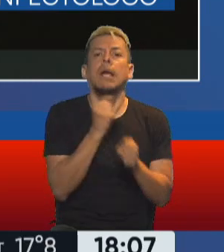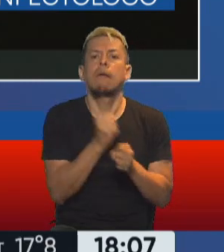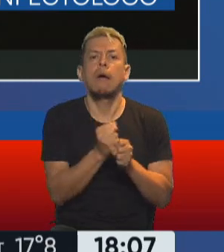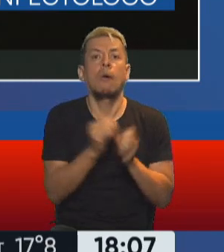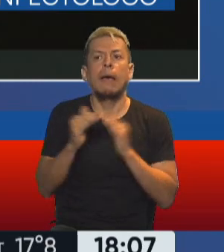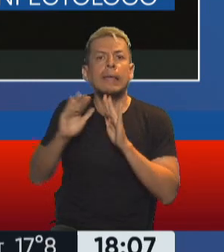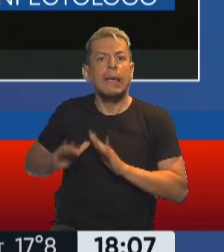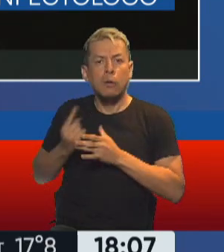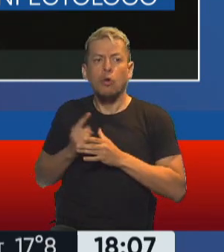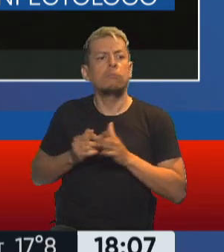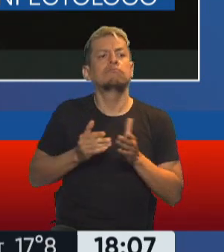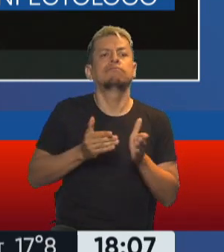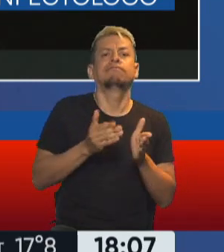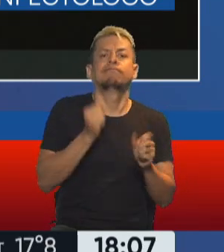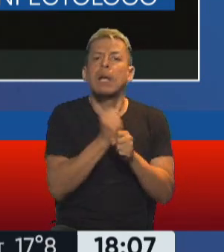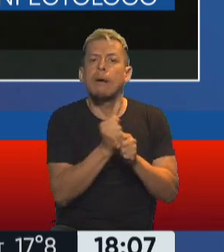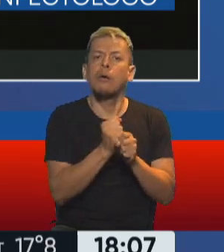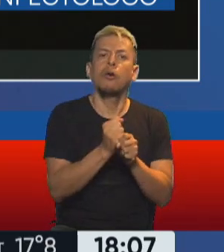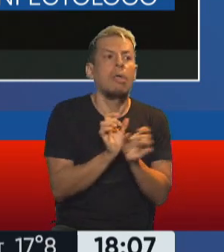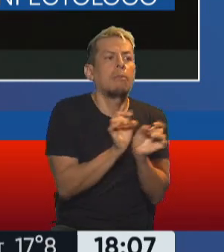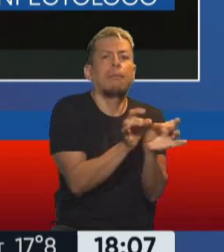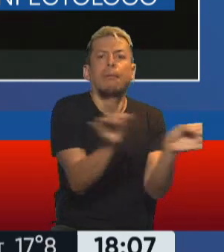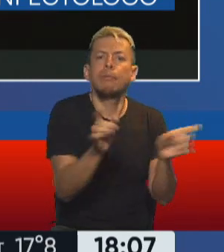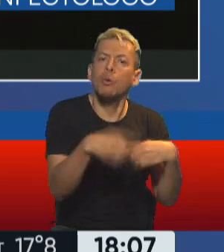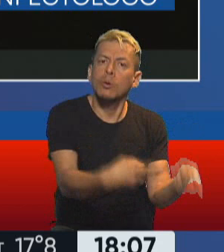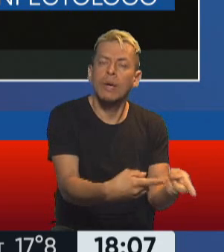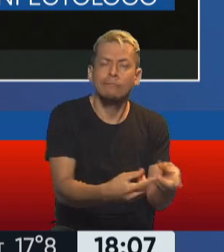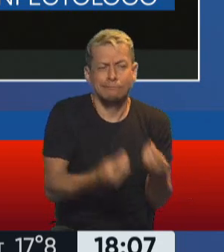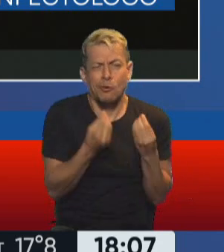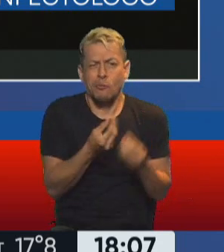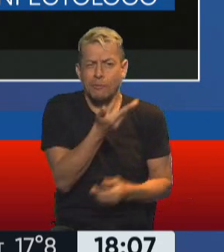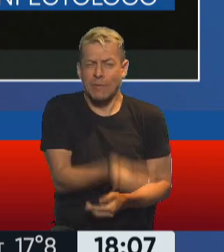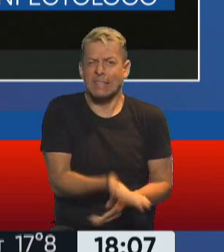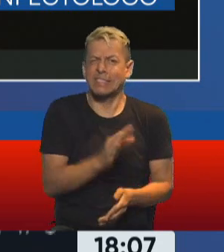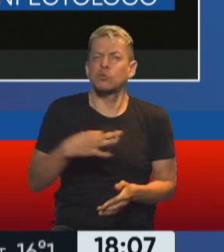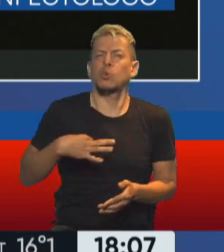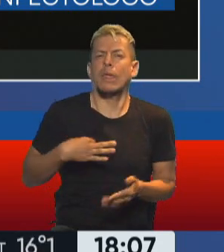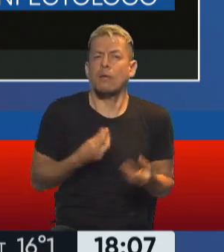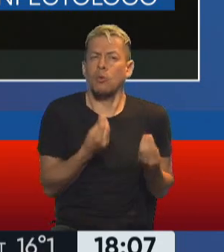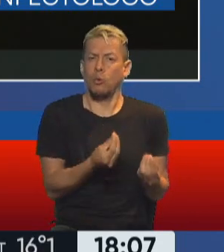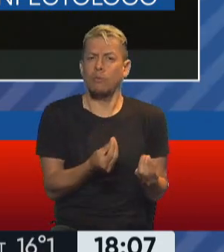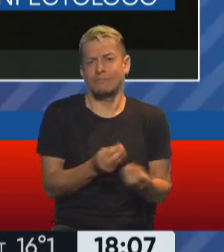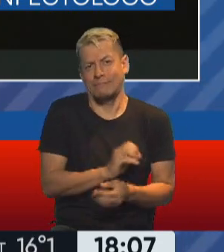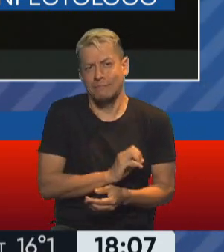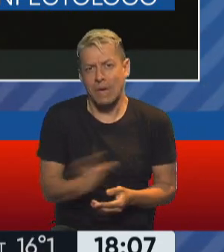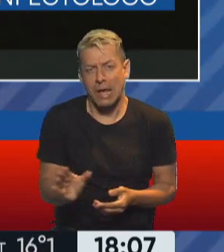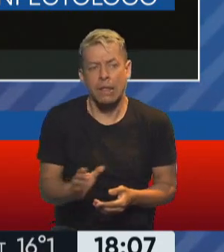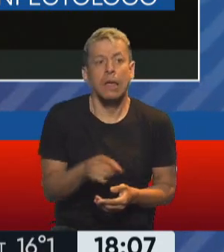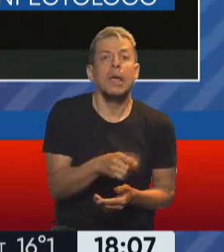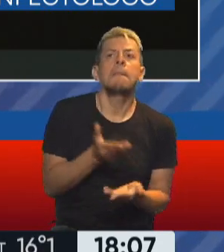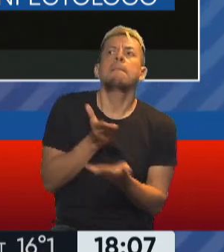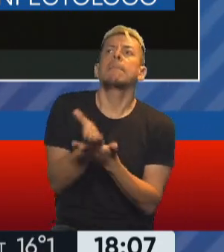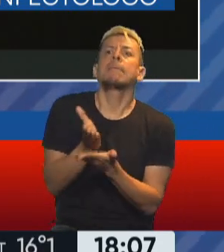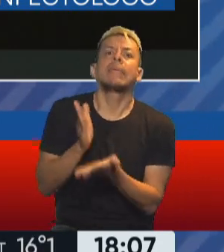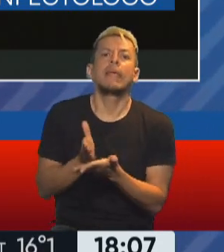y siguieron contaminando. O sea, ¿qué clase de ciudadanos son estos que pretenden siempre derechos pero nunca